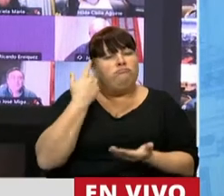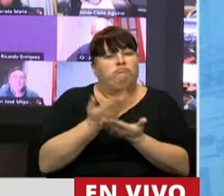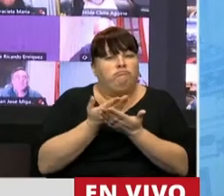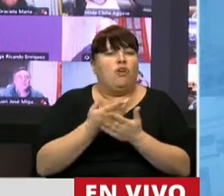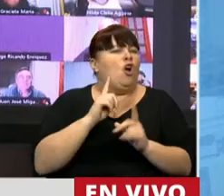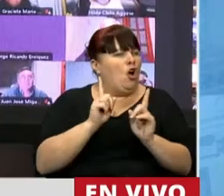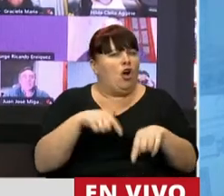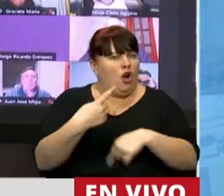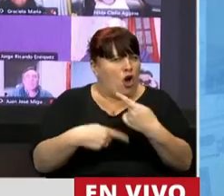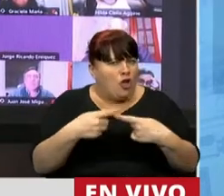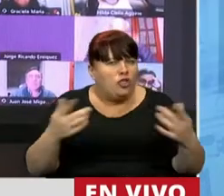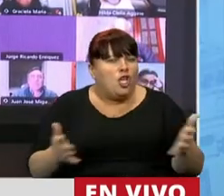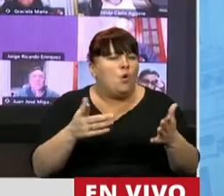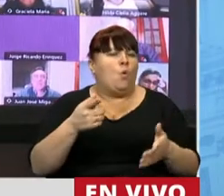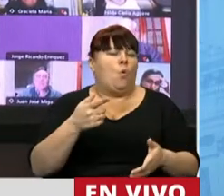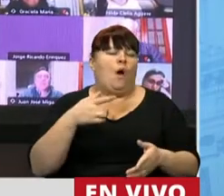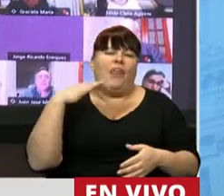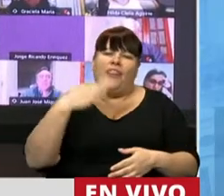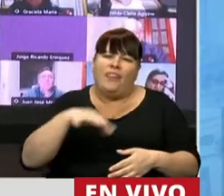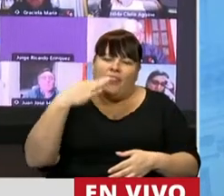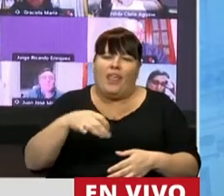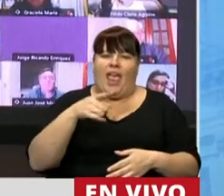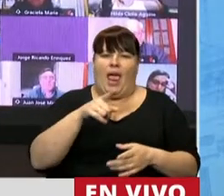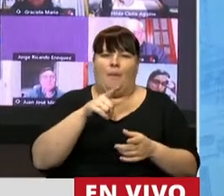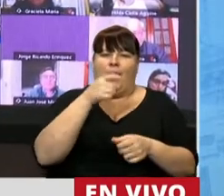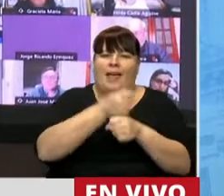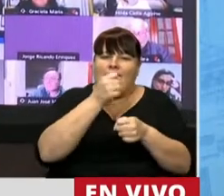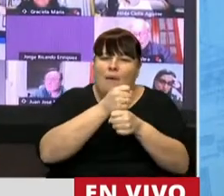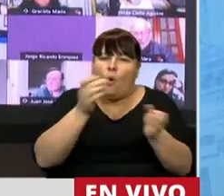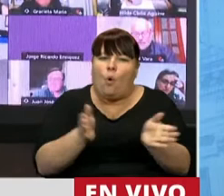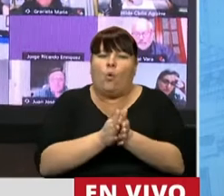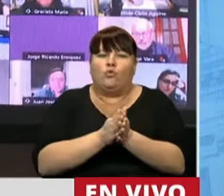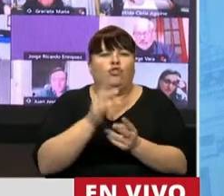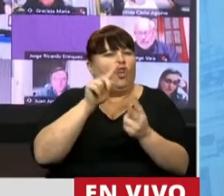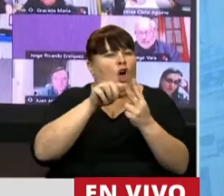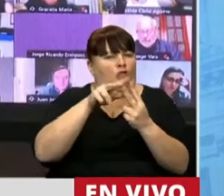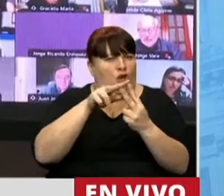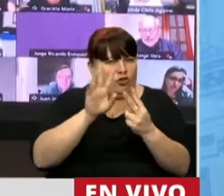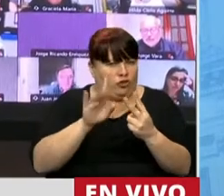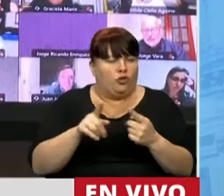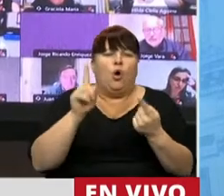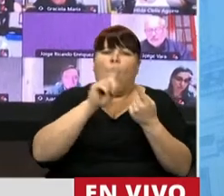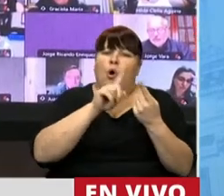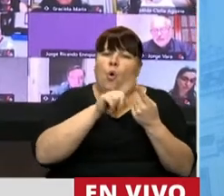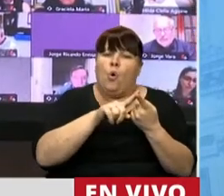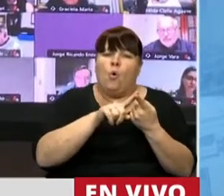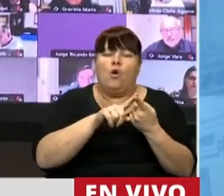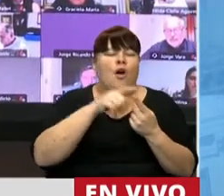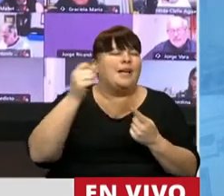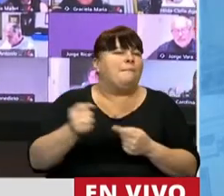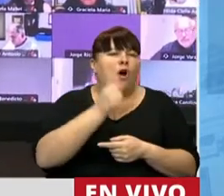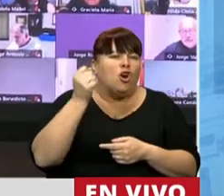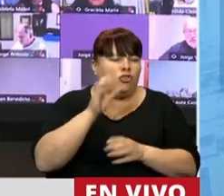y seguimos propiciando y que tiene que complementar este trabajo dos herramientas. Una herramienta es